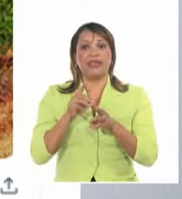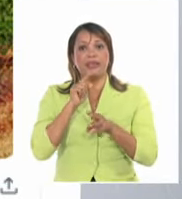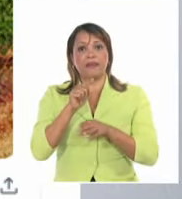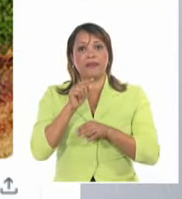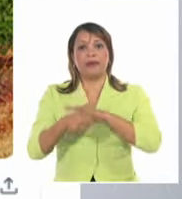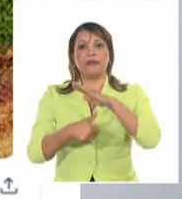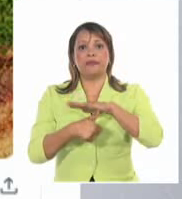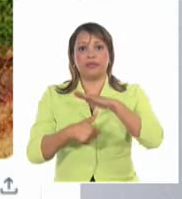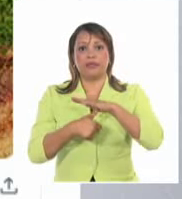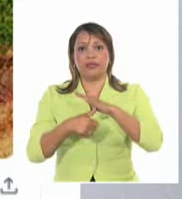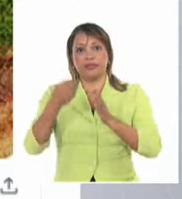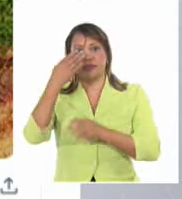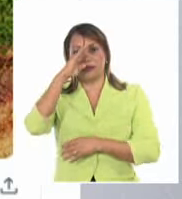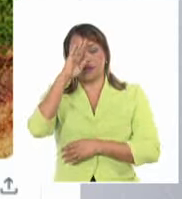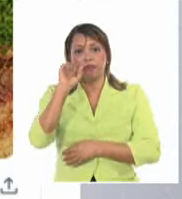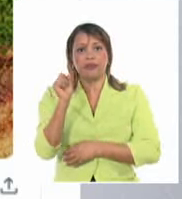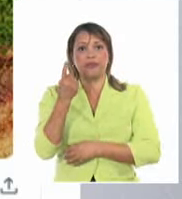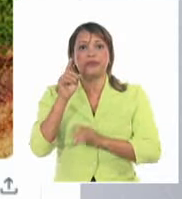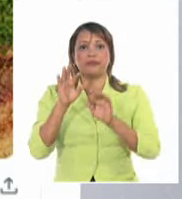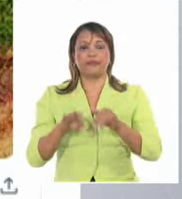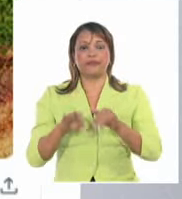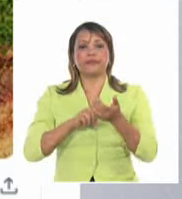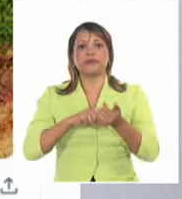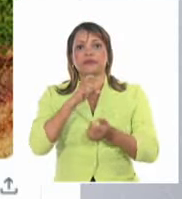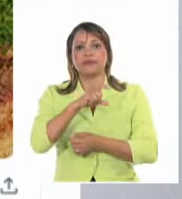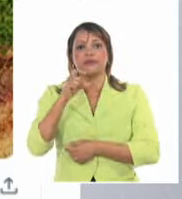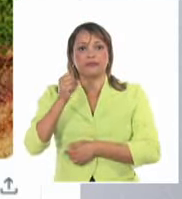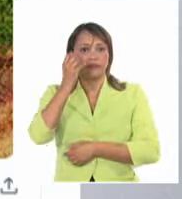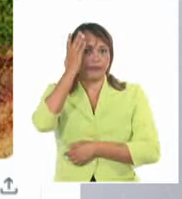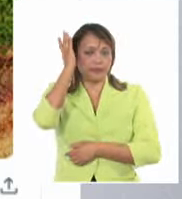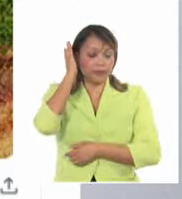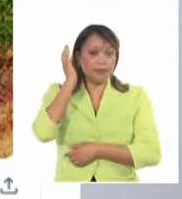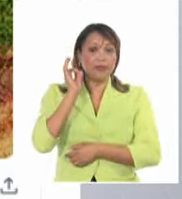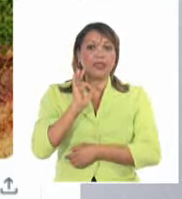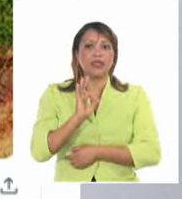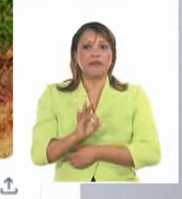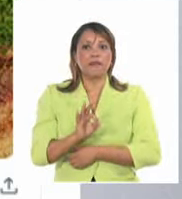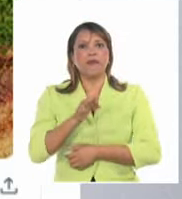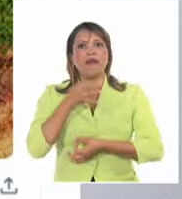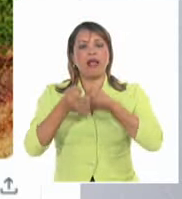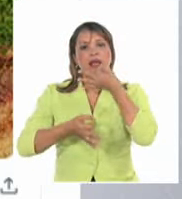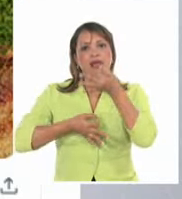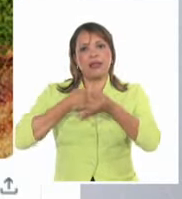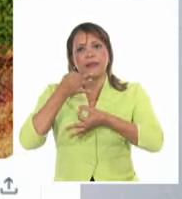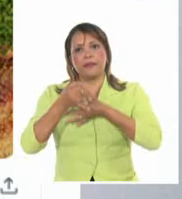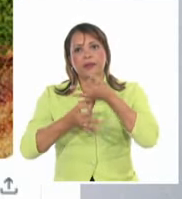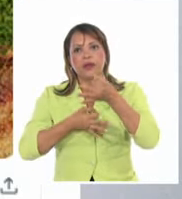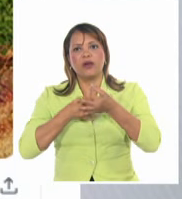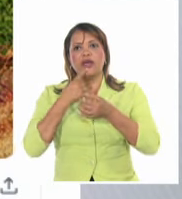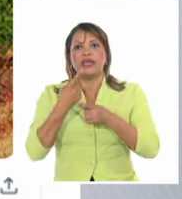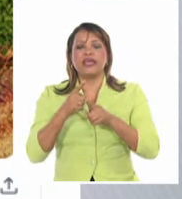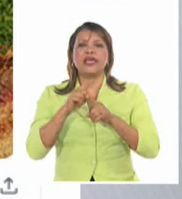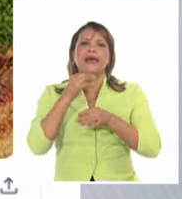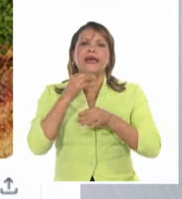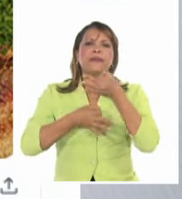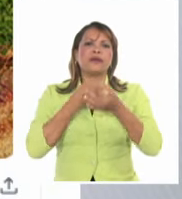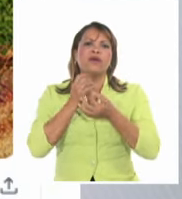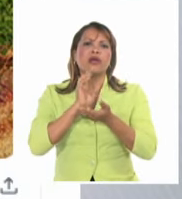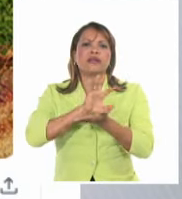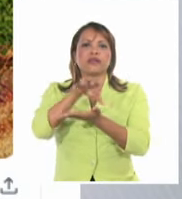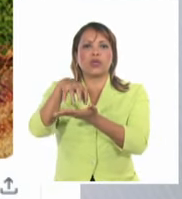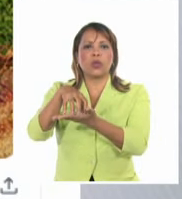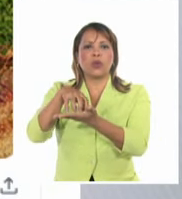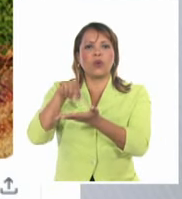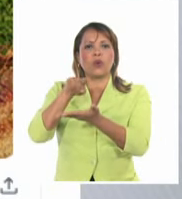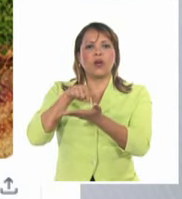primer secretario del Comité Central del Partido y presidente de la República de Cuba, Miguel Díaz Canel Bermúdez, catalogó a esa institución como